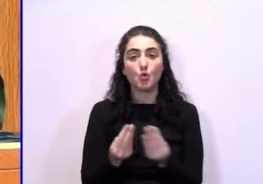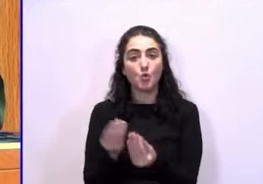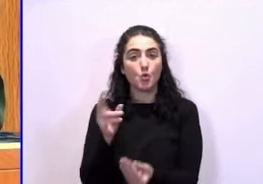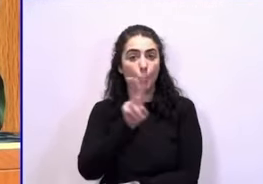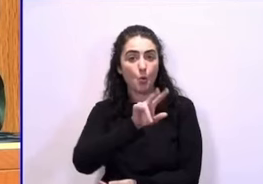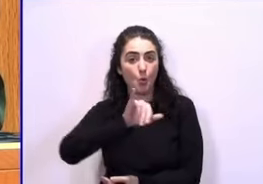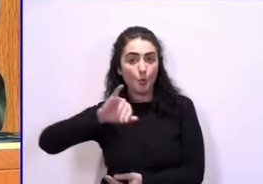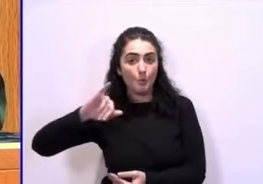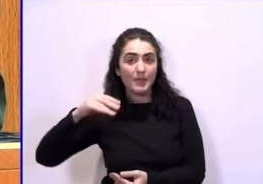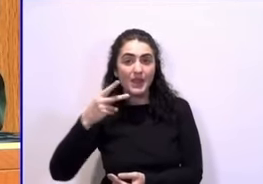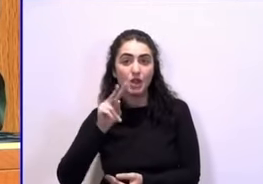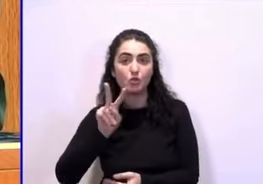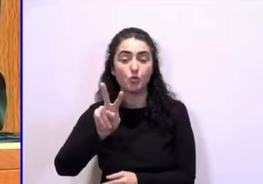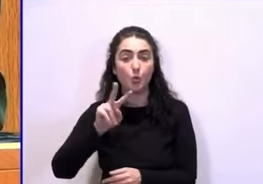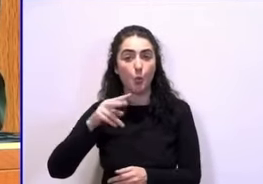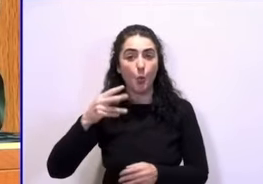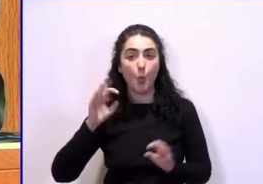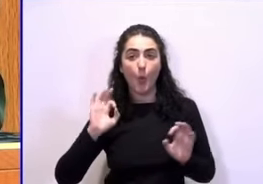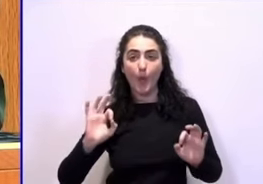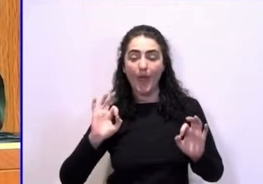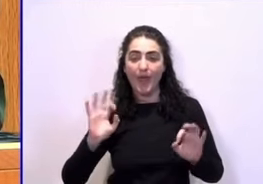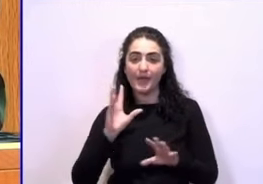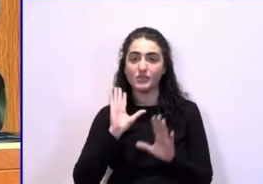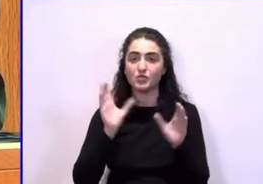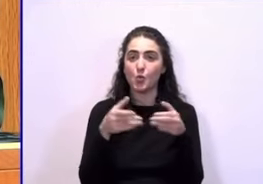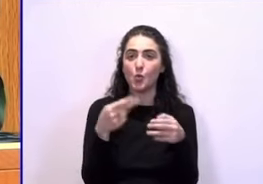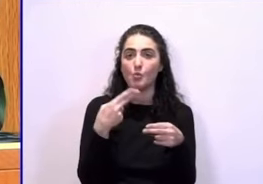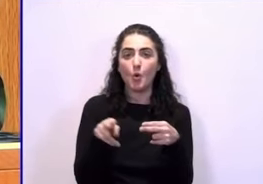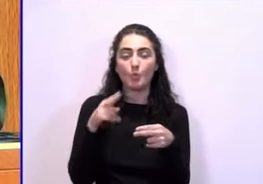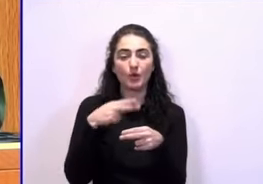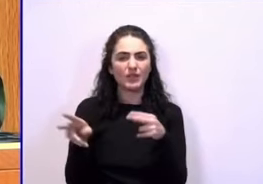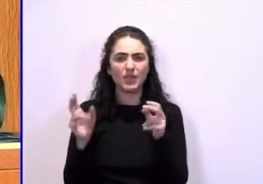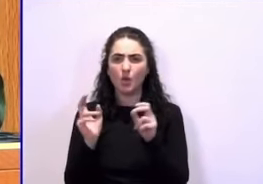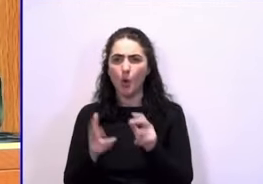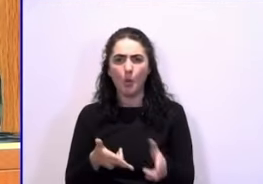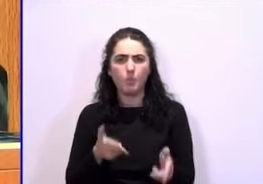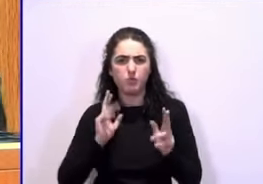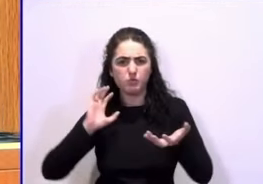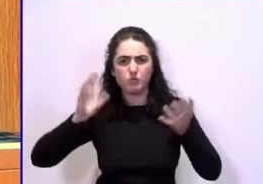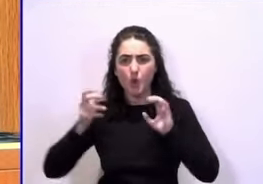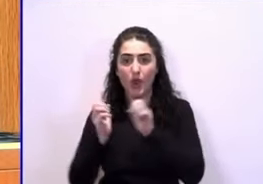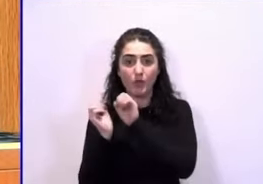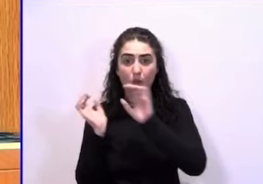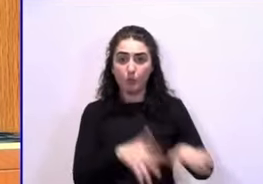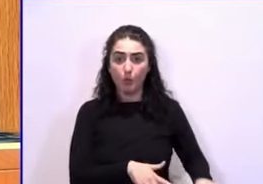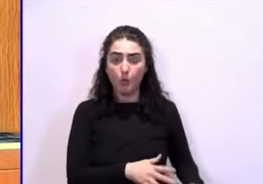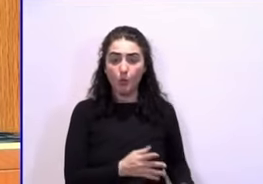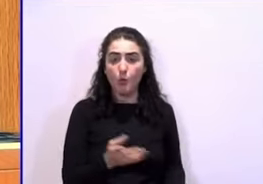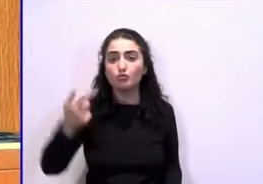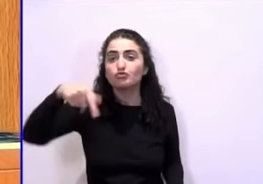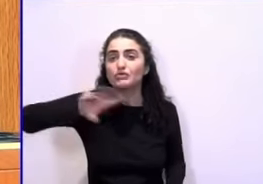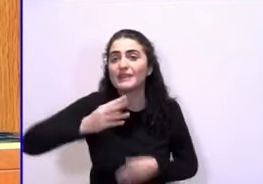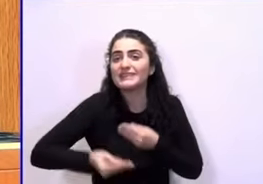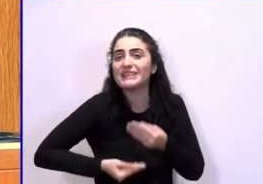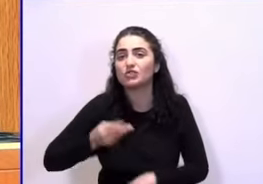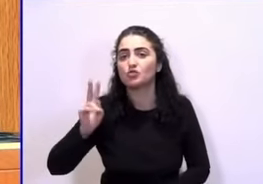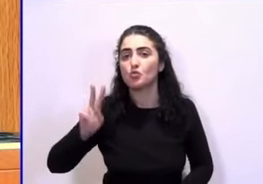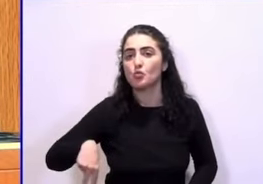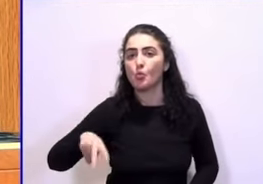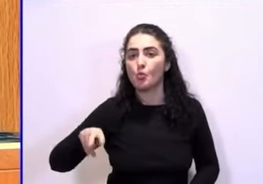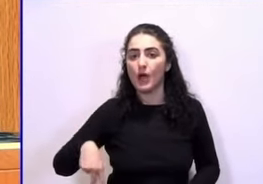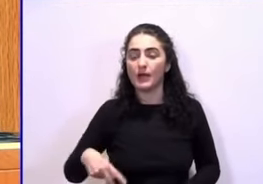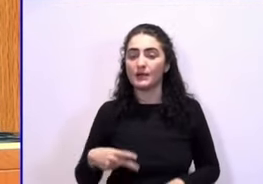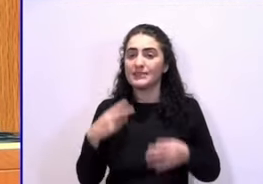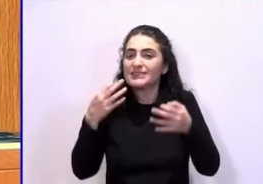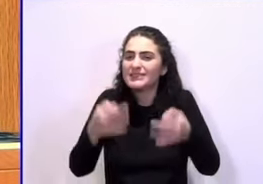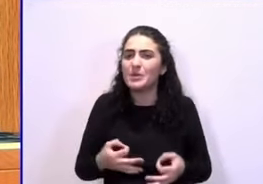un partido político que renunció a la violencia, cosa que ustedes ni tan siquiera han hecho nunca. Ustedes siempre